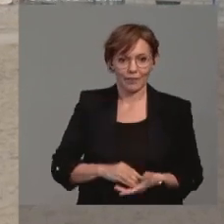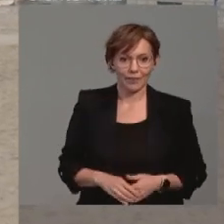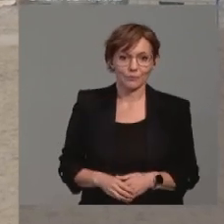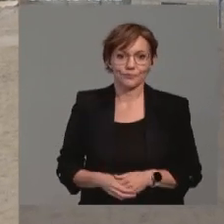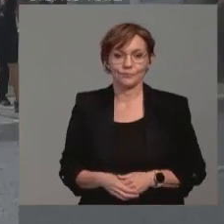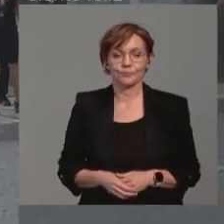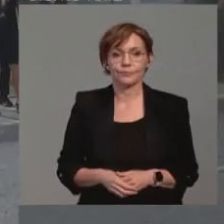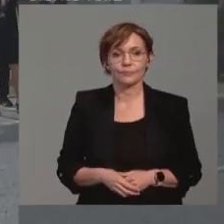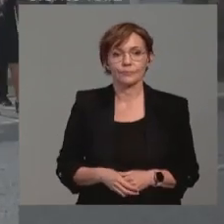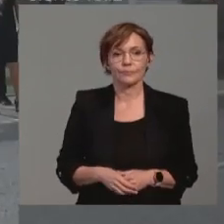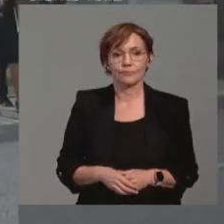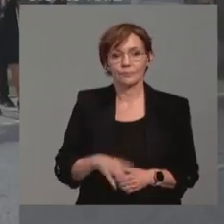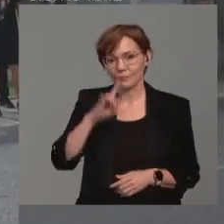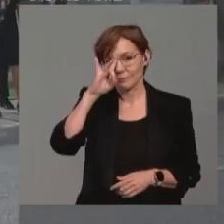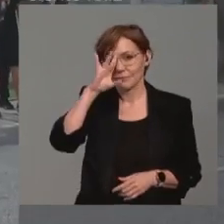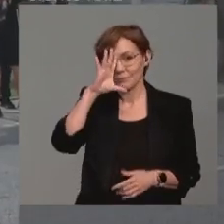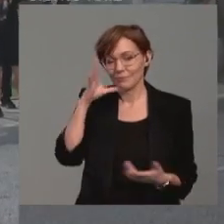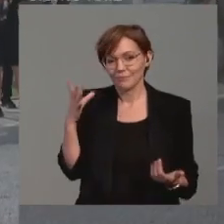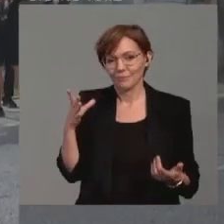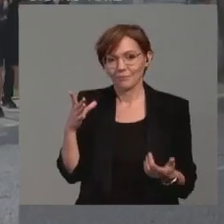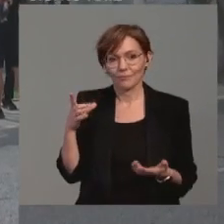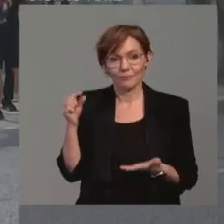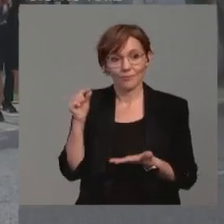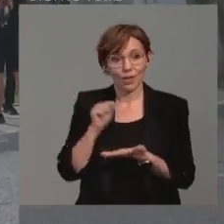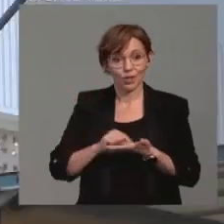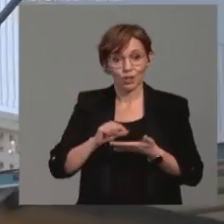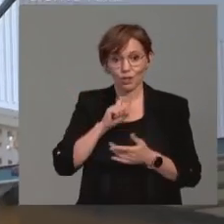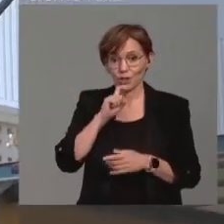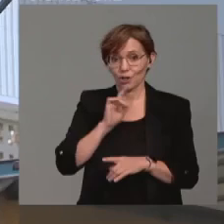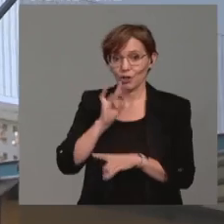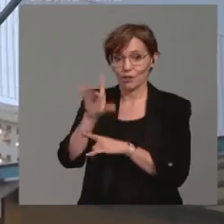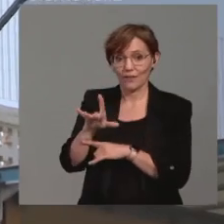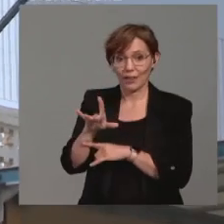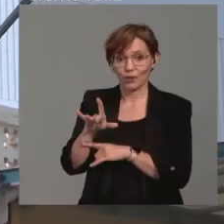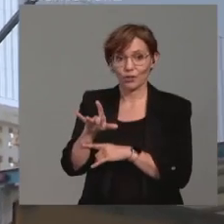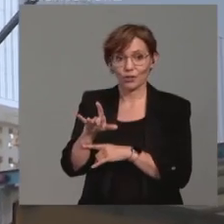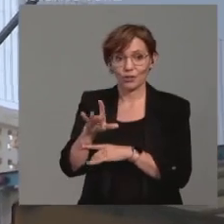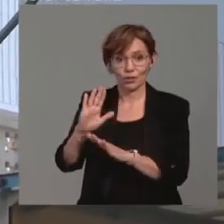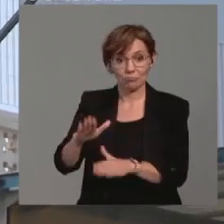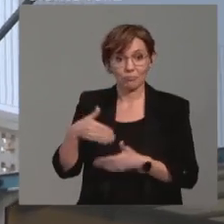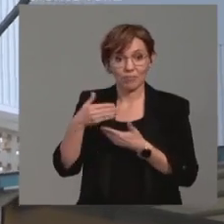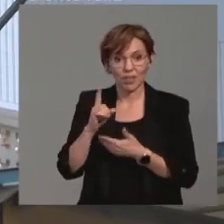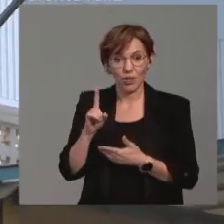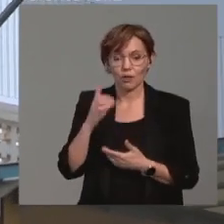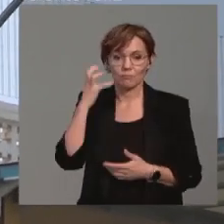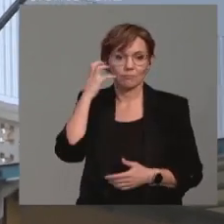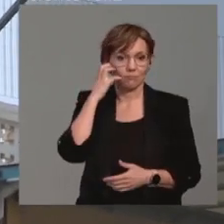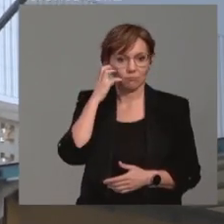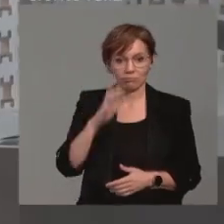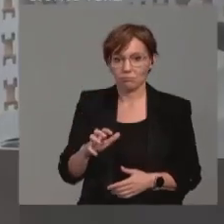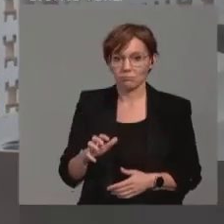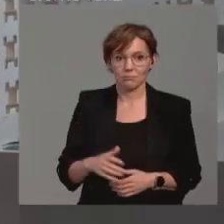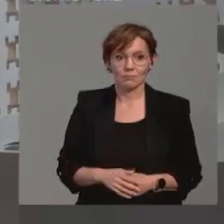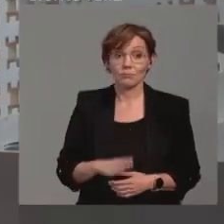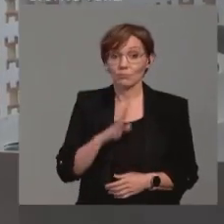sorprendente es que la notificación que dentro de un hecho administrativo es algo básico, pues que no se haya producido. Y bueno, lo han